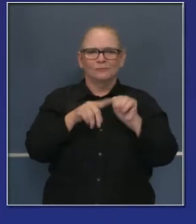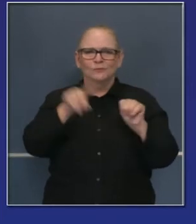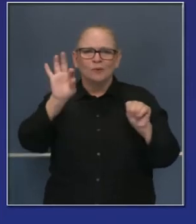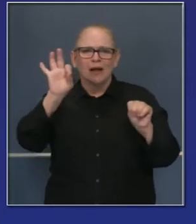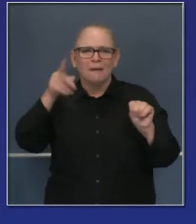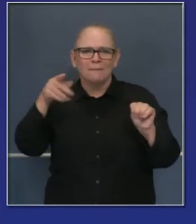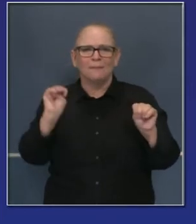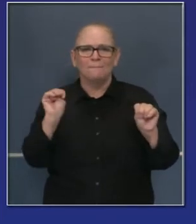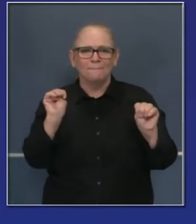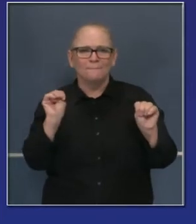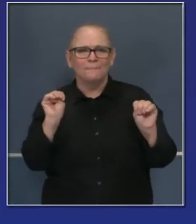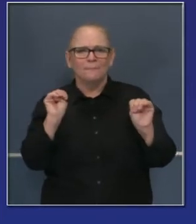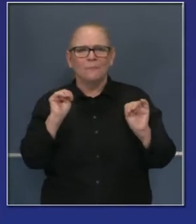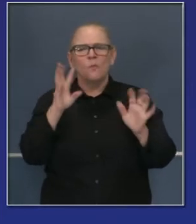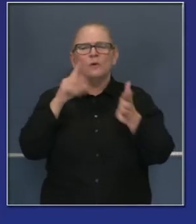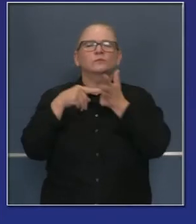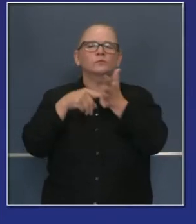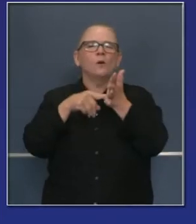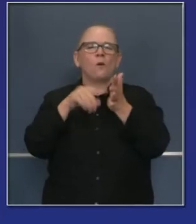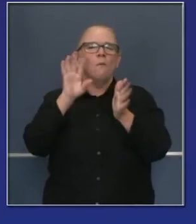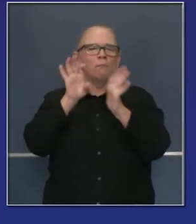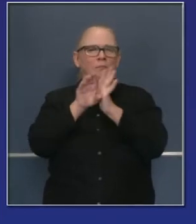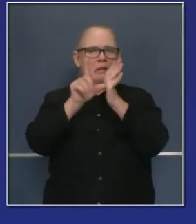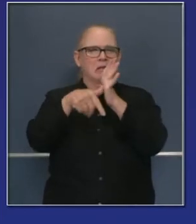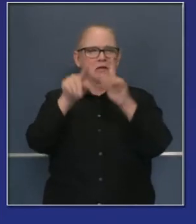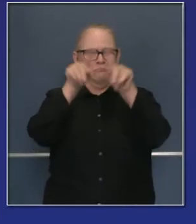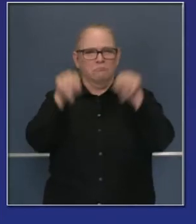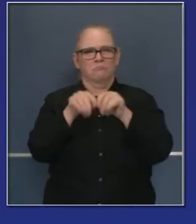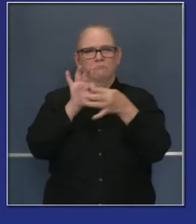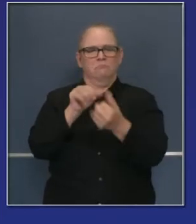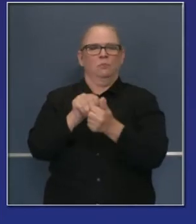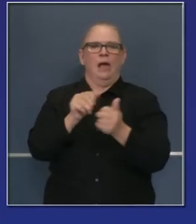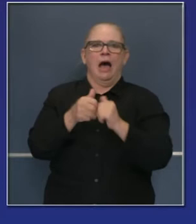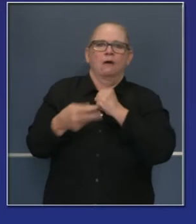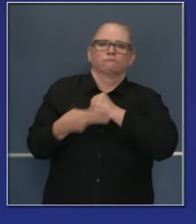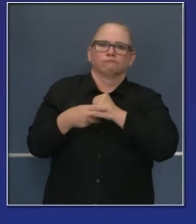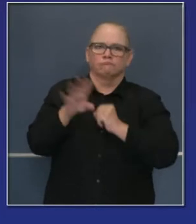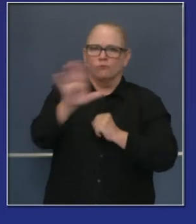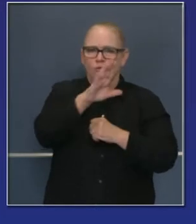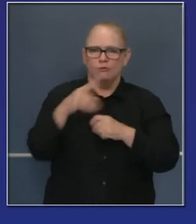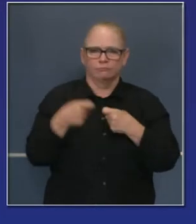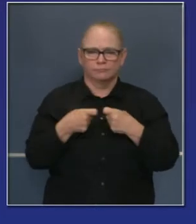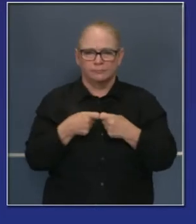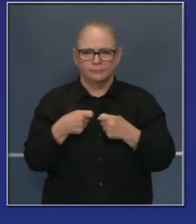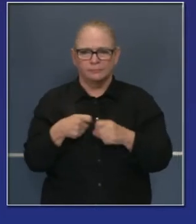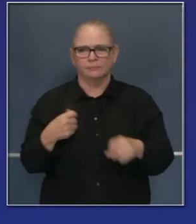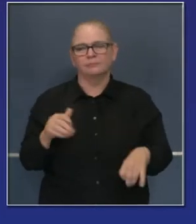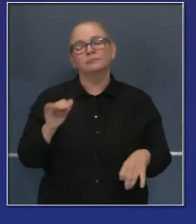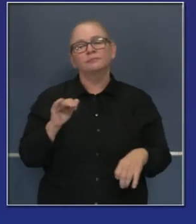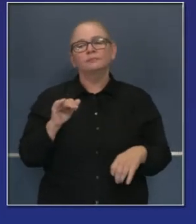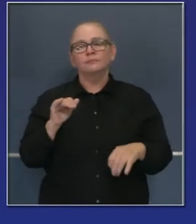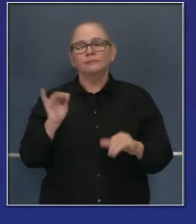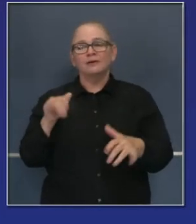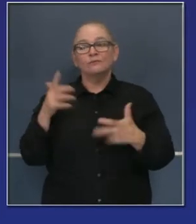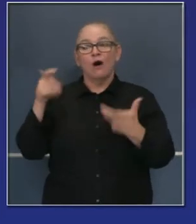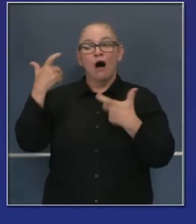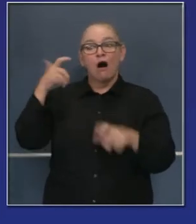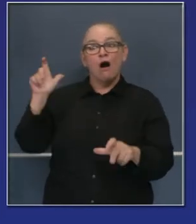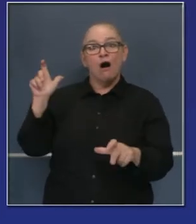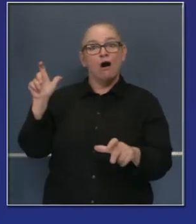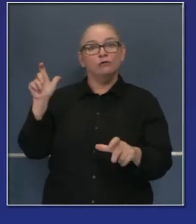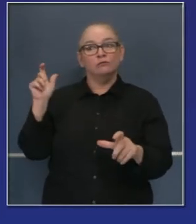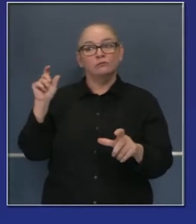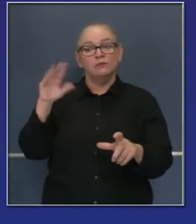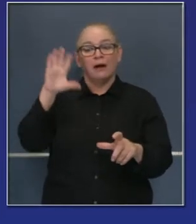transparencia en un momento. Verán qué significa eso a nivel personal, pero quiero reconocer el trabajo que se ha hecho por algunos de los